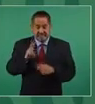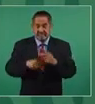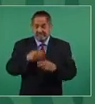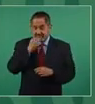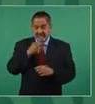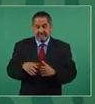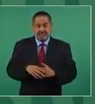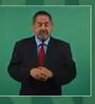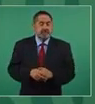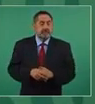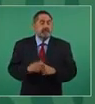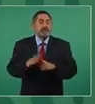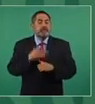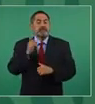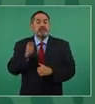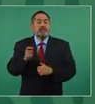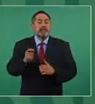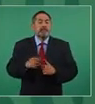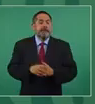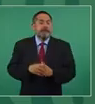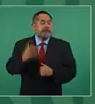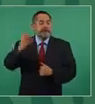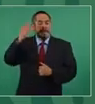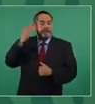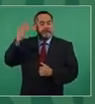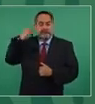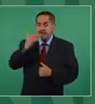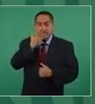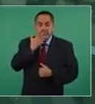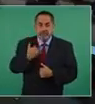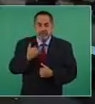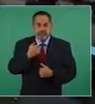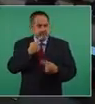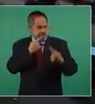porque antes no existía esto.